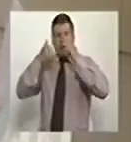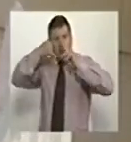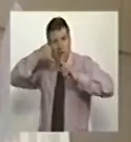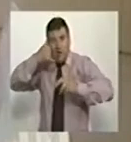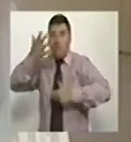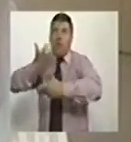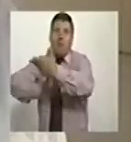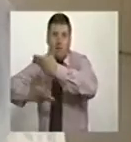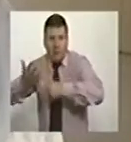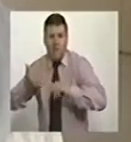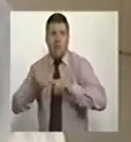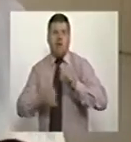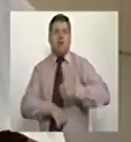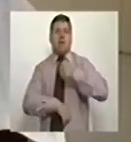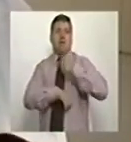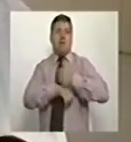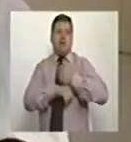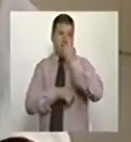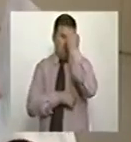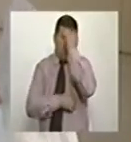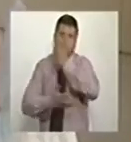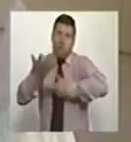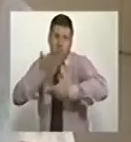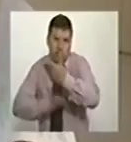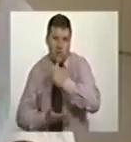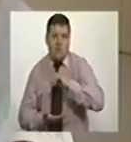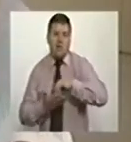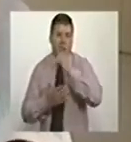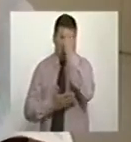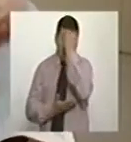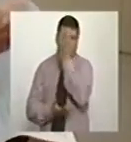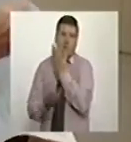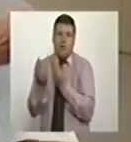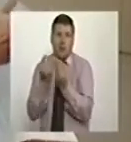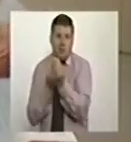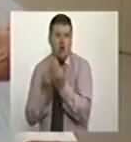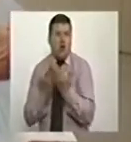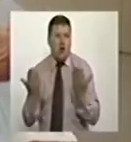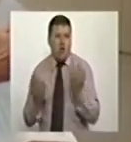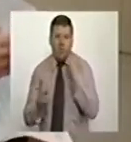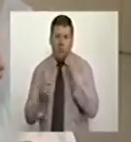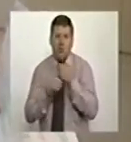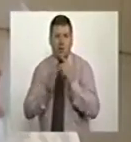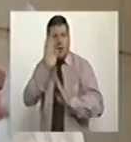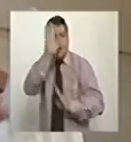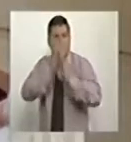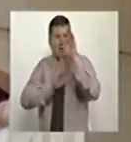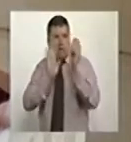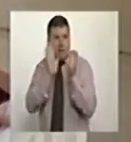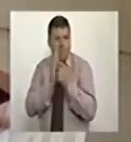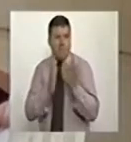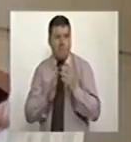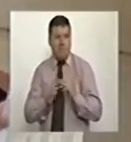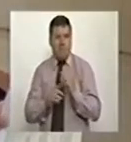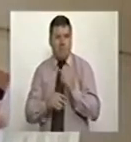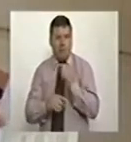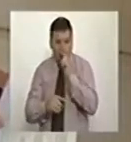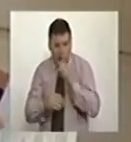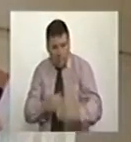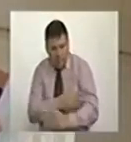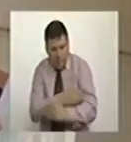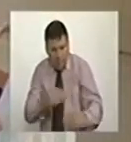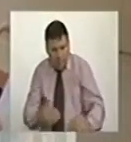con nuestros directivos docentes, con nuestros docentes, cómo vamos a llevar el desarrollo desde la primera infancia,